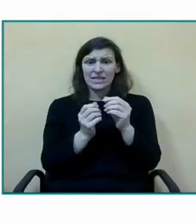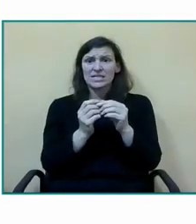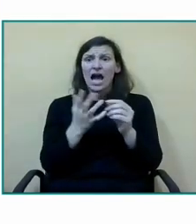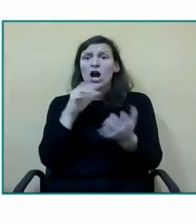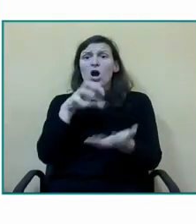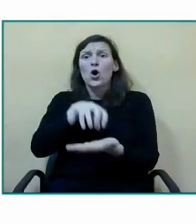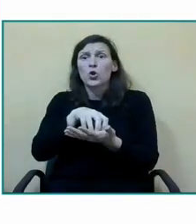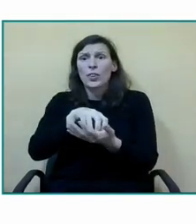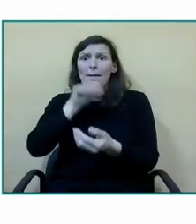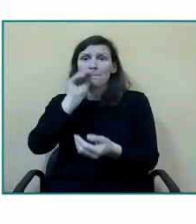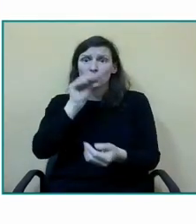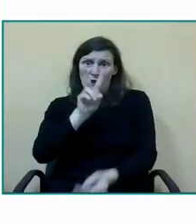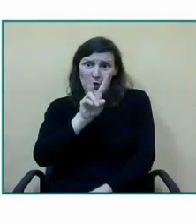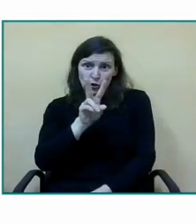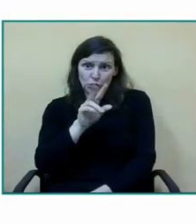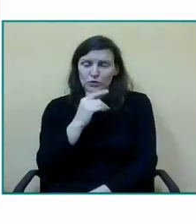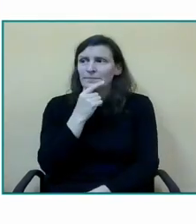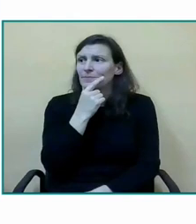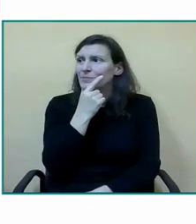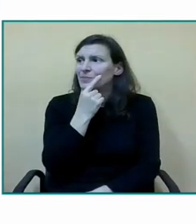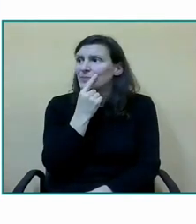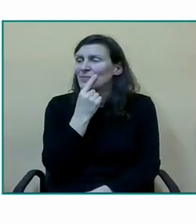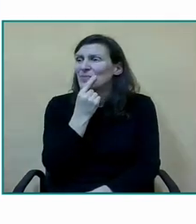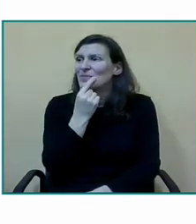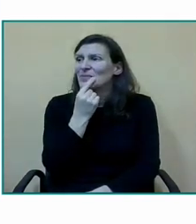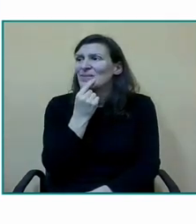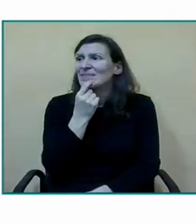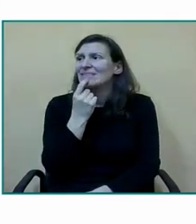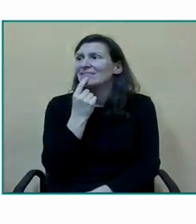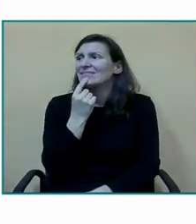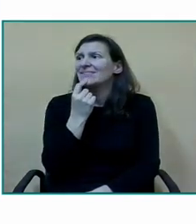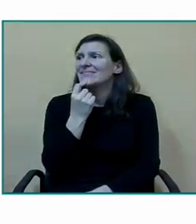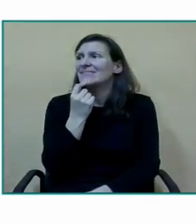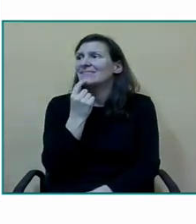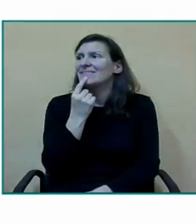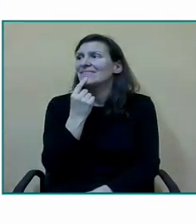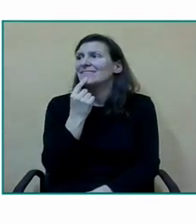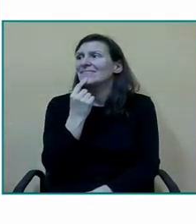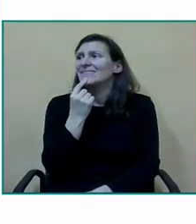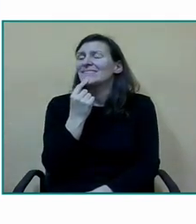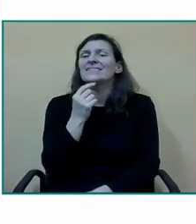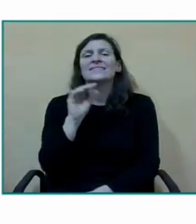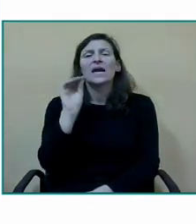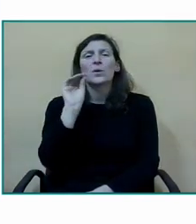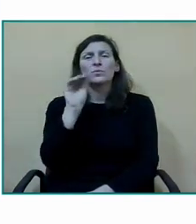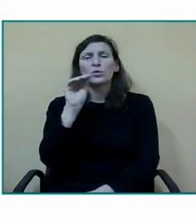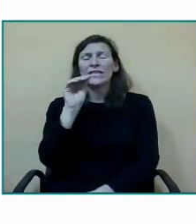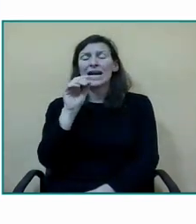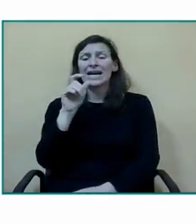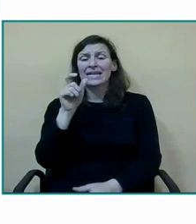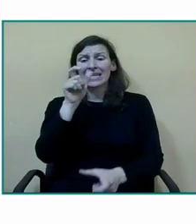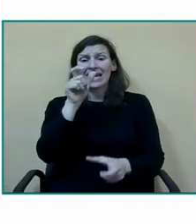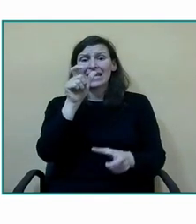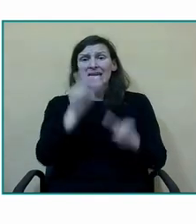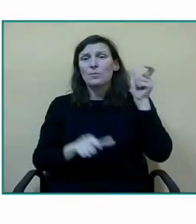que llega el momento ¿no? de responder dudas todas las personas con el ronda especialistas de lengua de signos